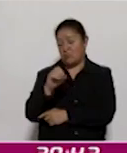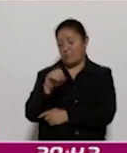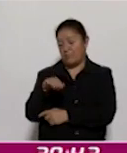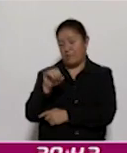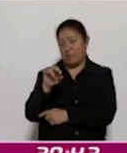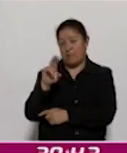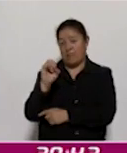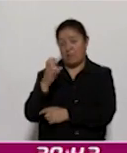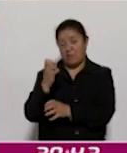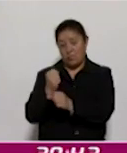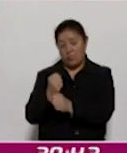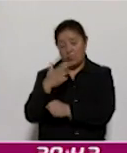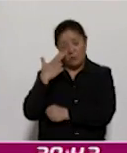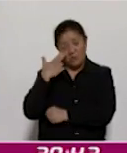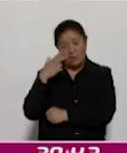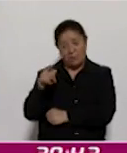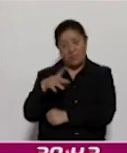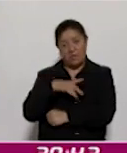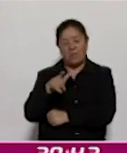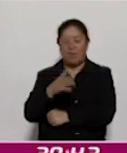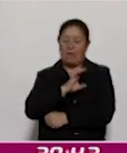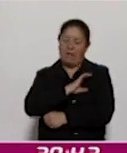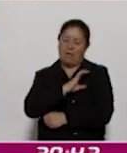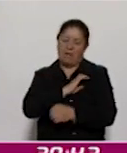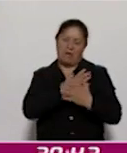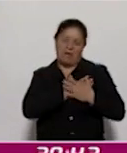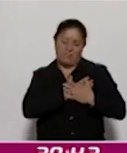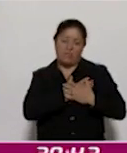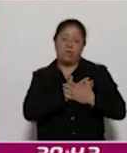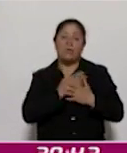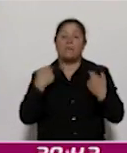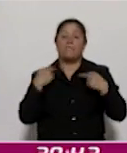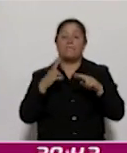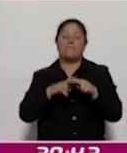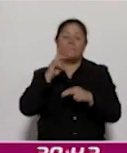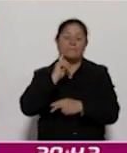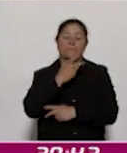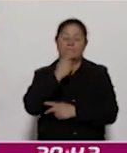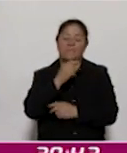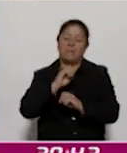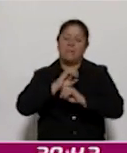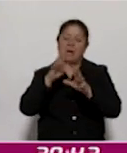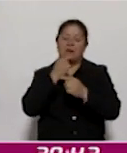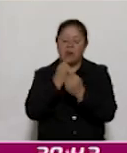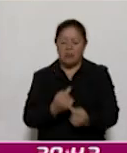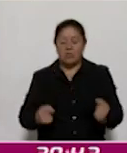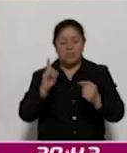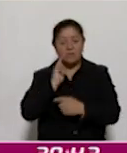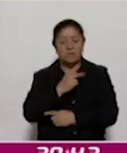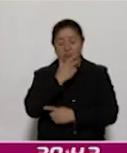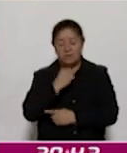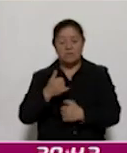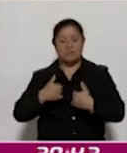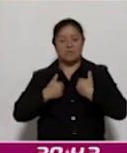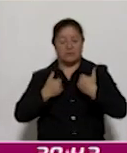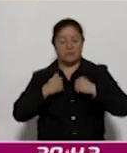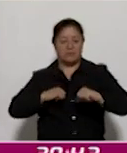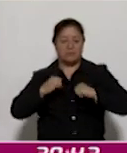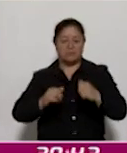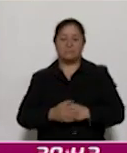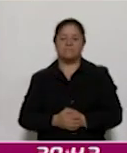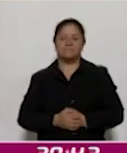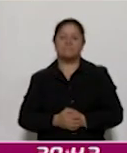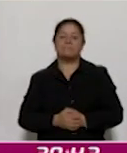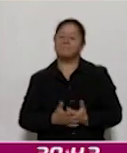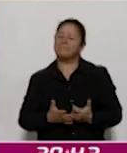afecto y amor hacia las maestras y los maestros y por supuesto a las niñas, niños, adolescentes y jóvenes. Y pues allá nos vemos. Claro que sí. Con mucha